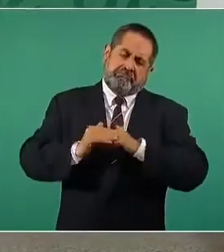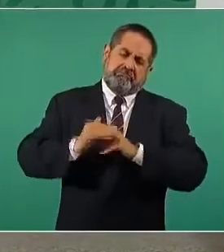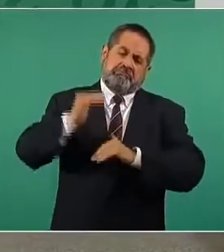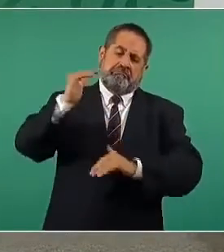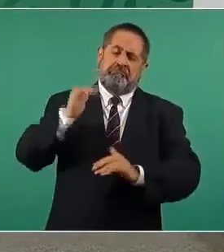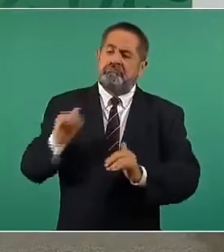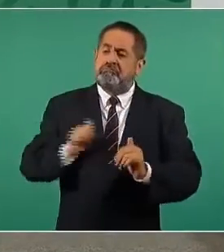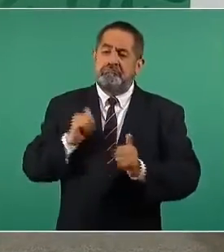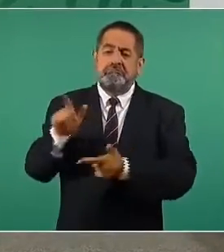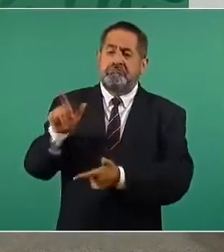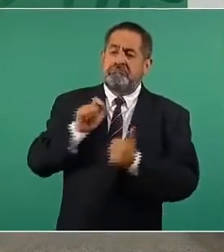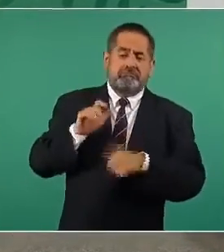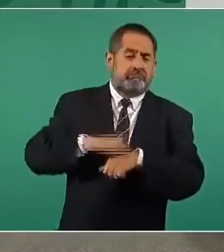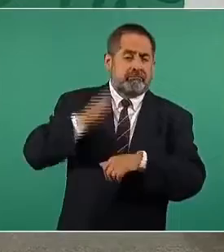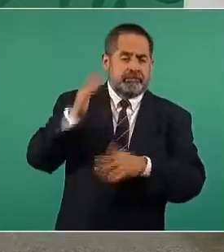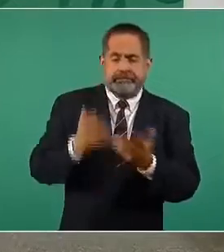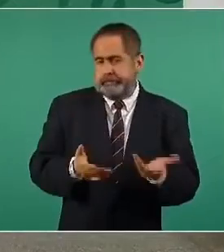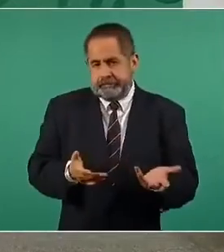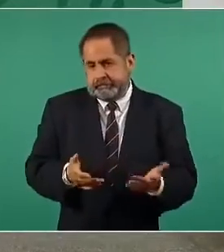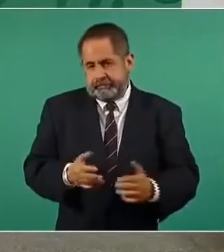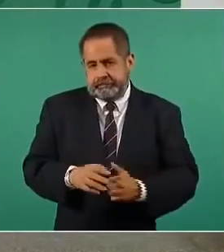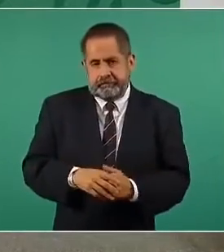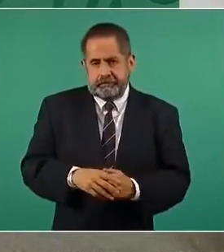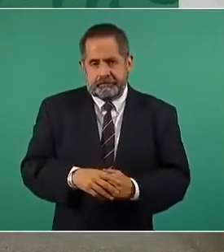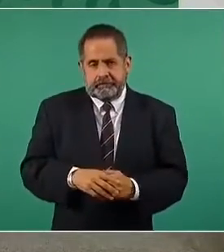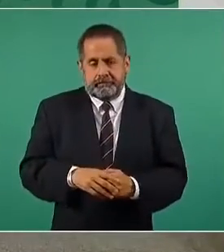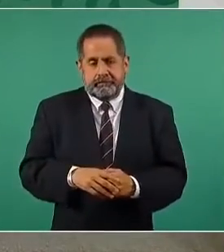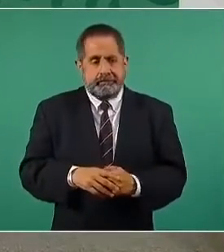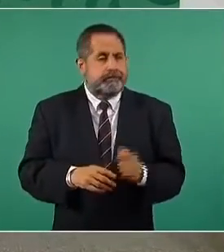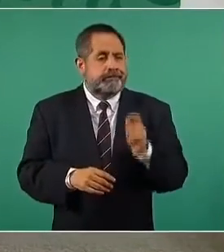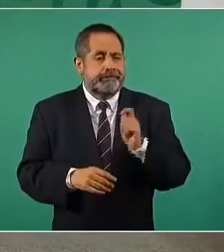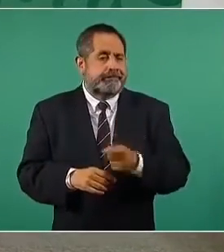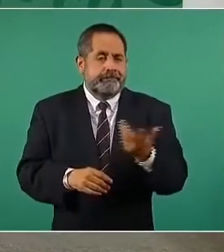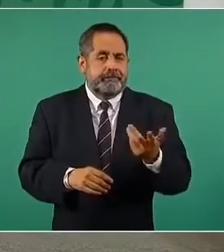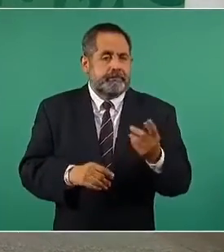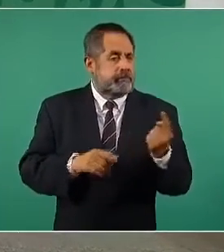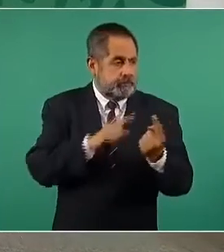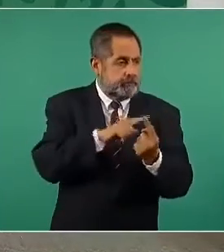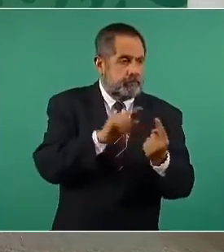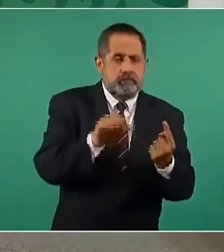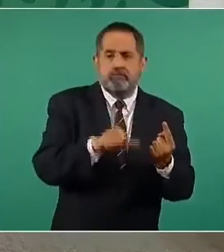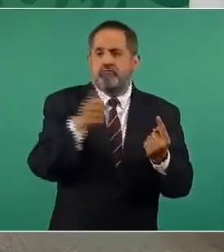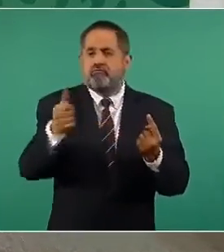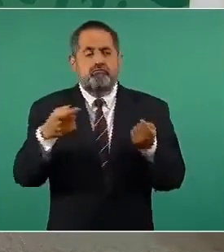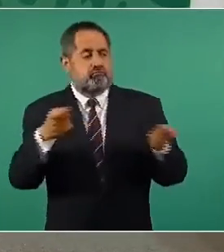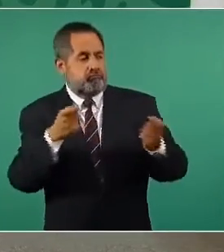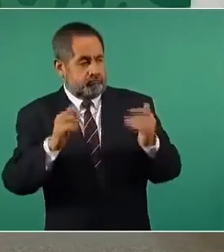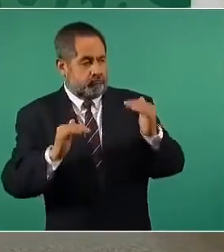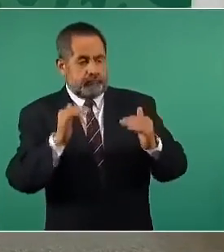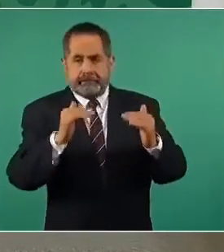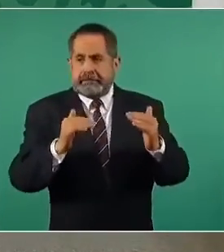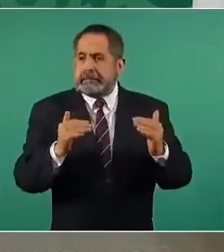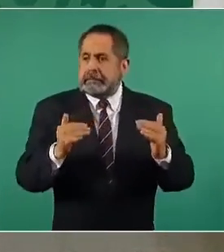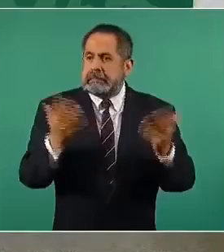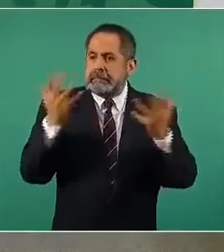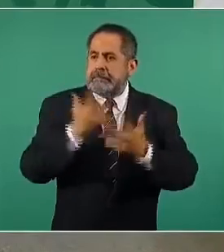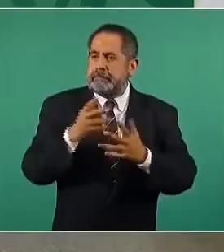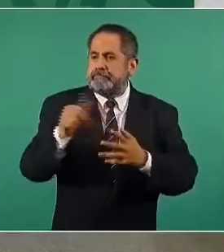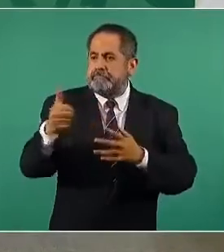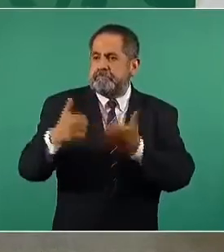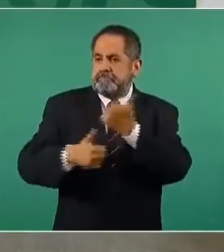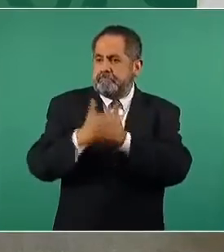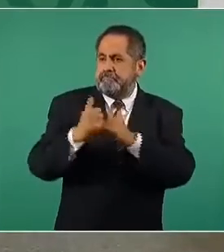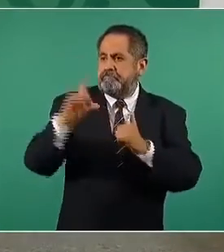porque este no hay nadie que regule y se trata